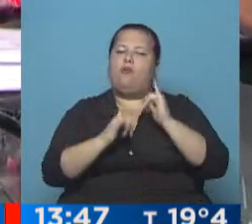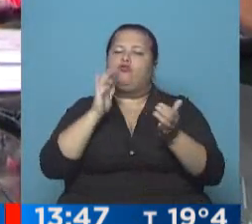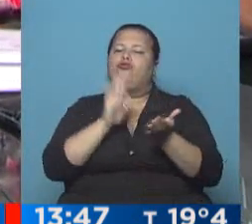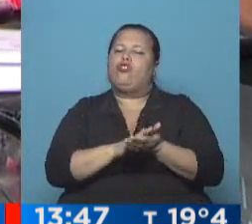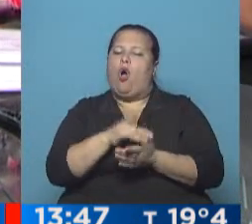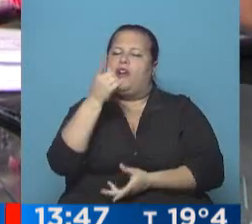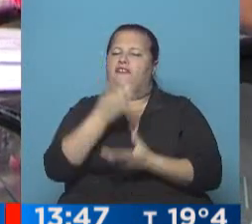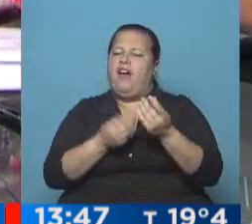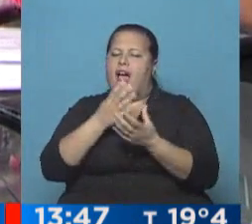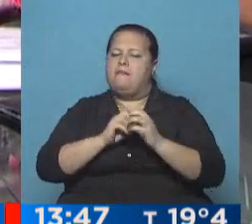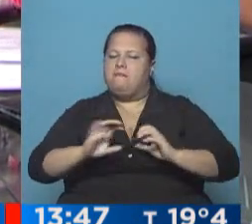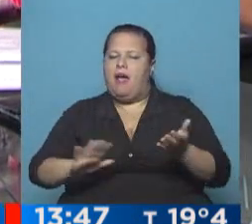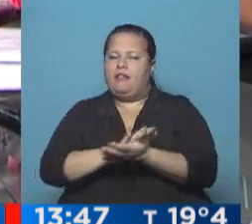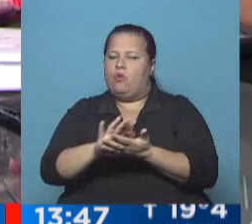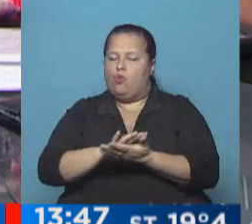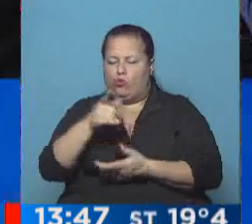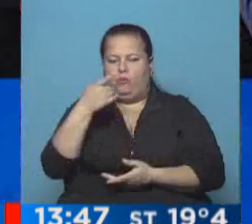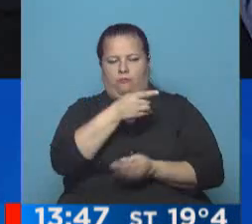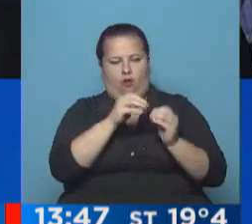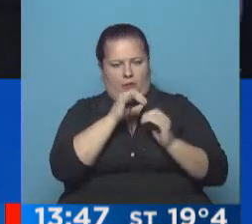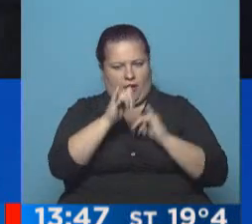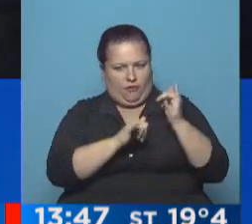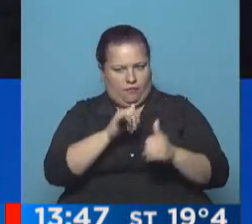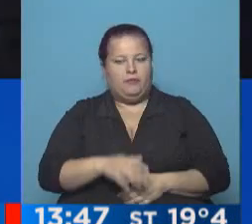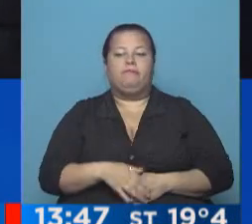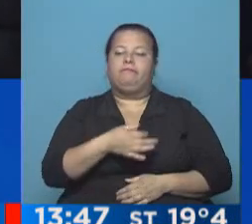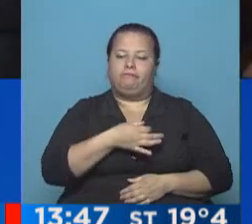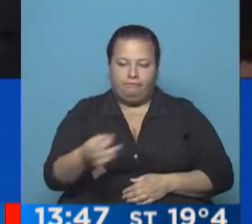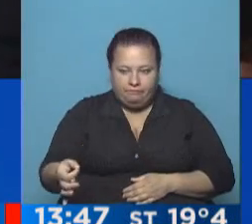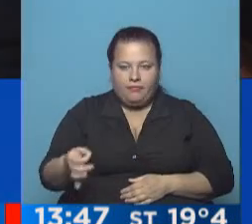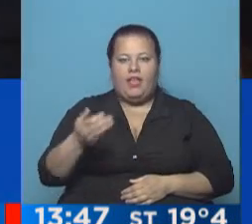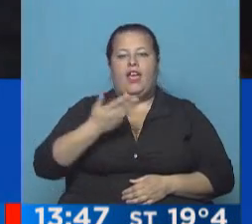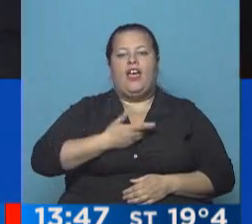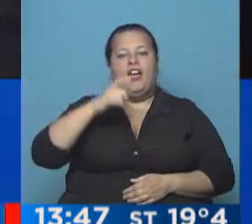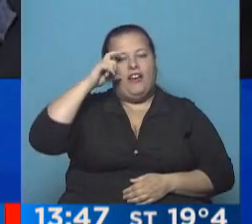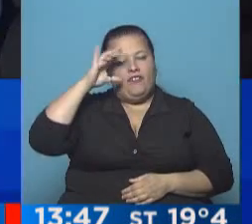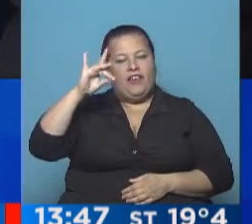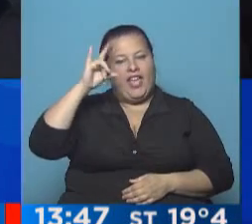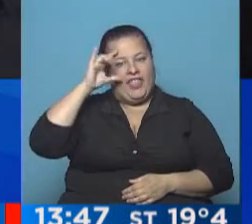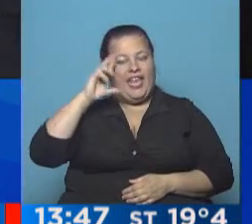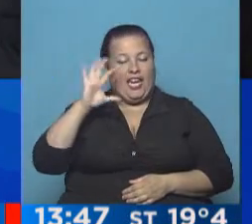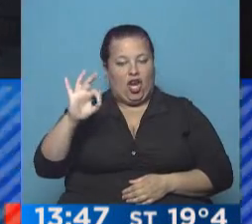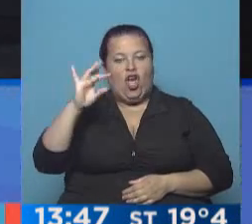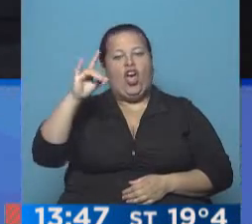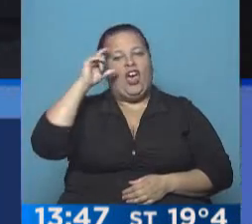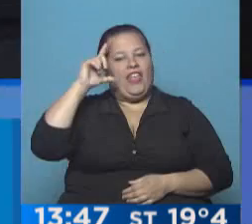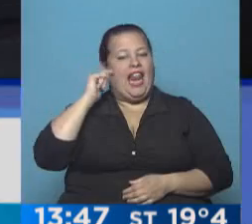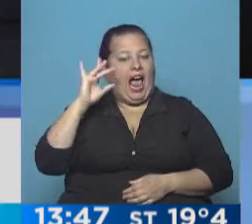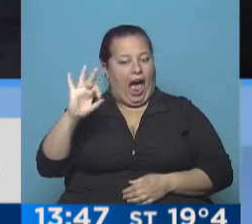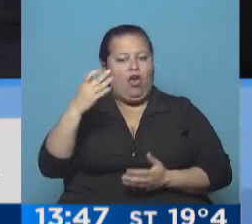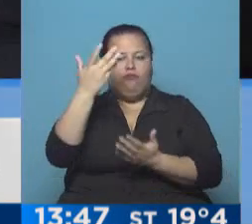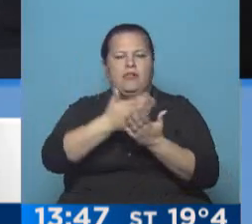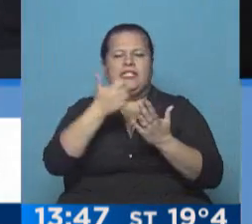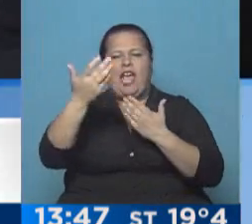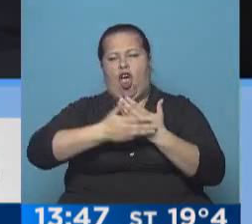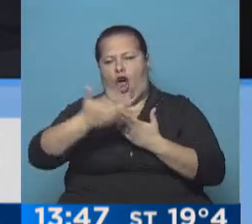esas irregularidades con el tema de Emilio Ruchansky. Así es, Federico Delgado, en un dictamen de seis páginas que tengo